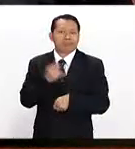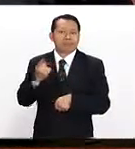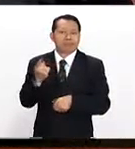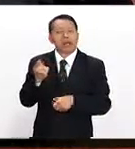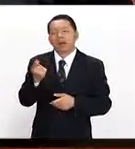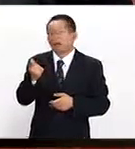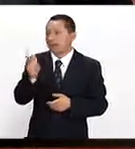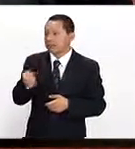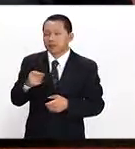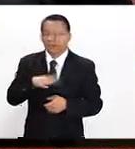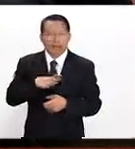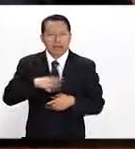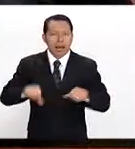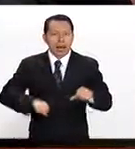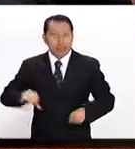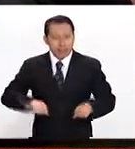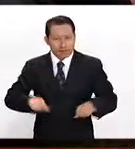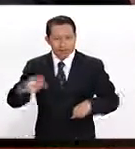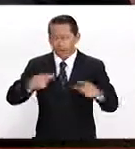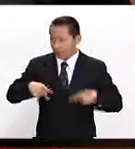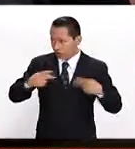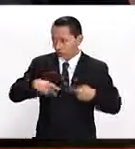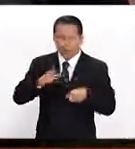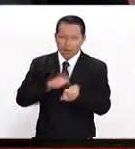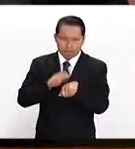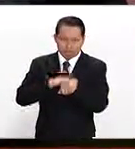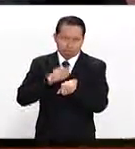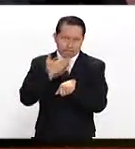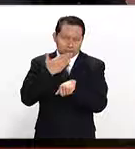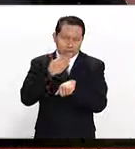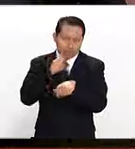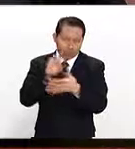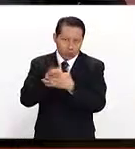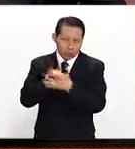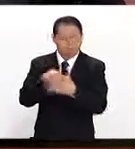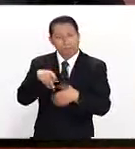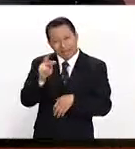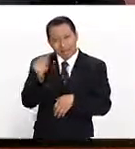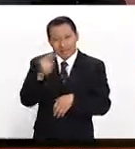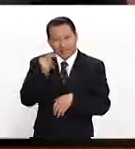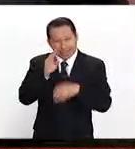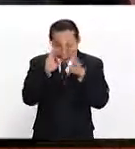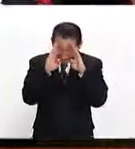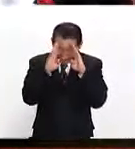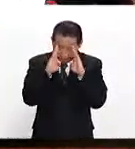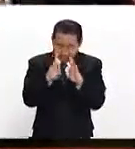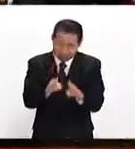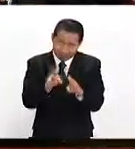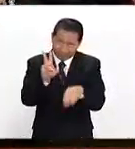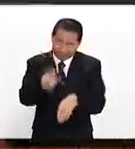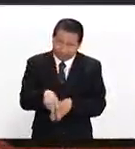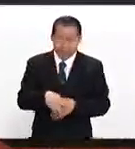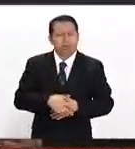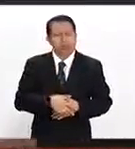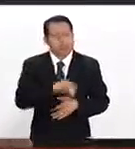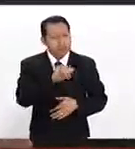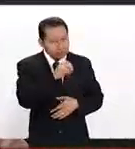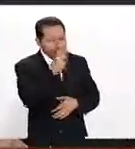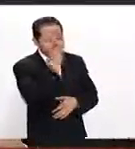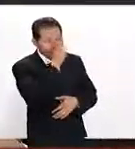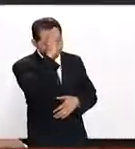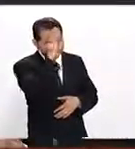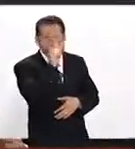actividades de las personas, pero sí se requiere de mucha autodisciplina, ¿verdad? Totalmente de acuerdo. Yo creo que